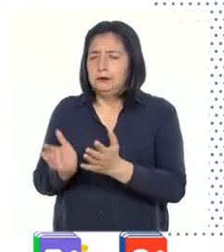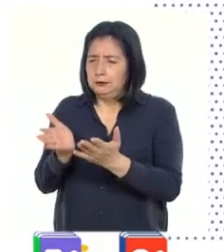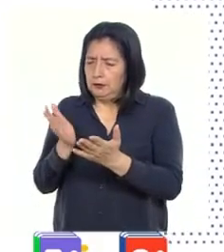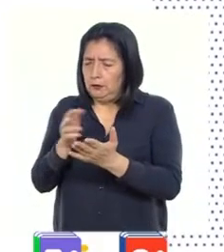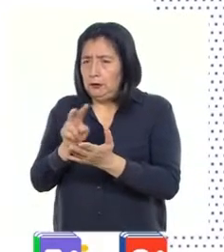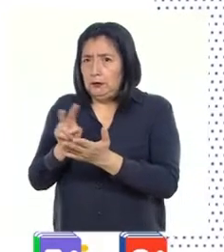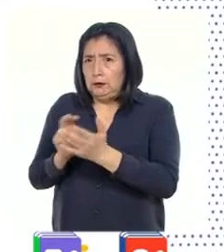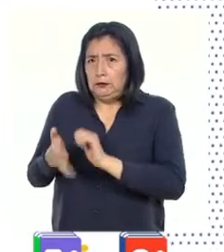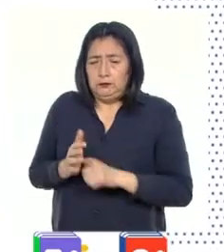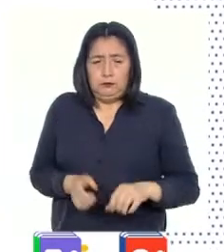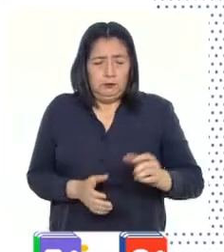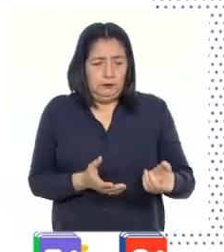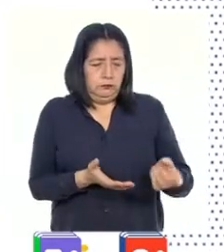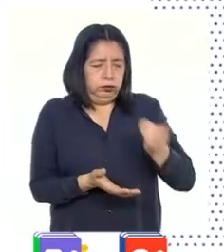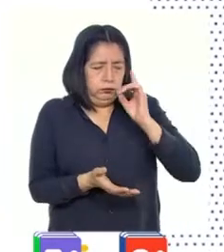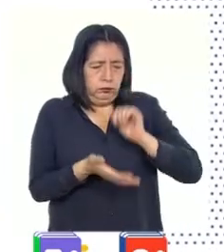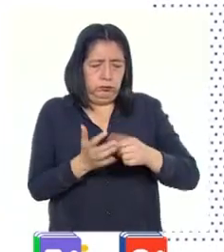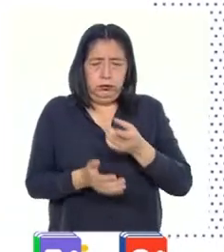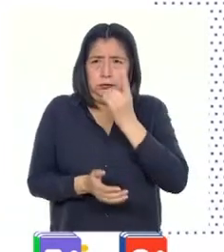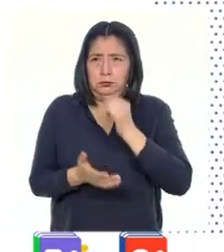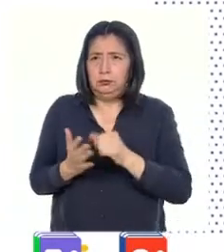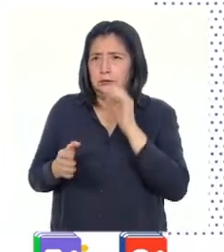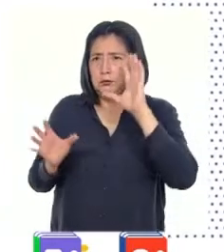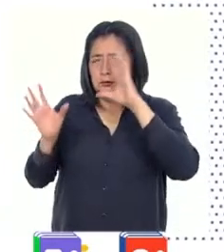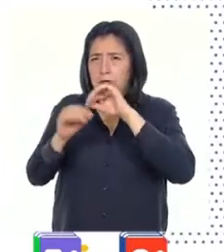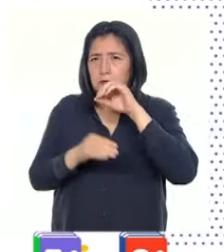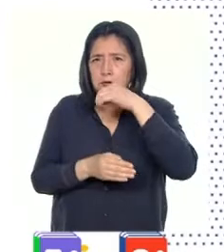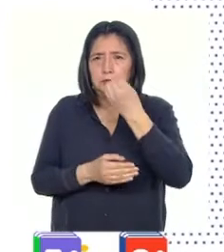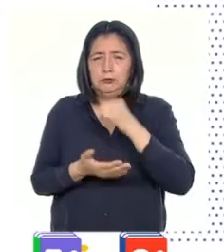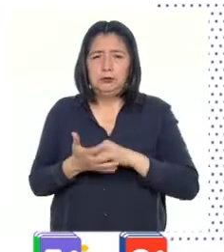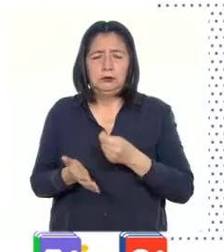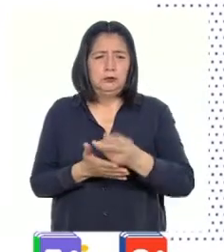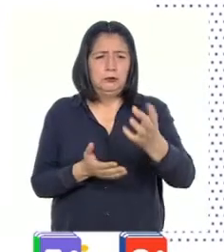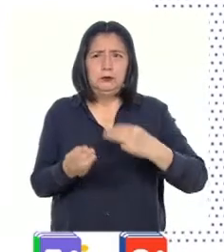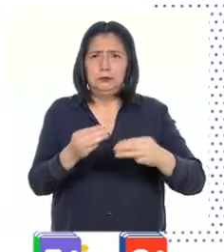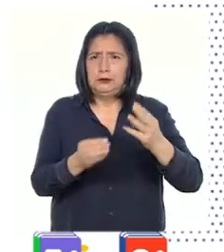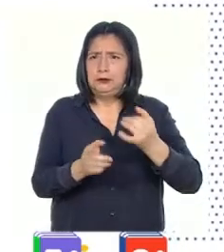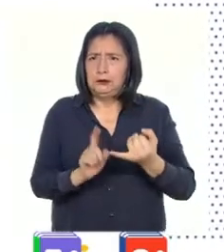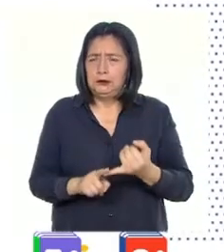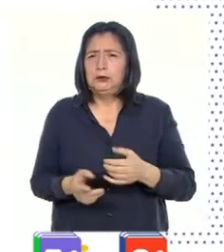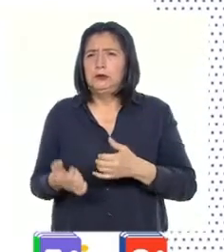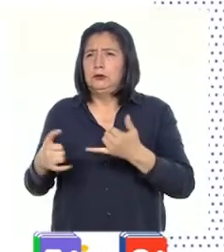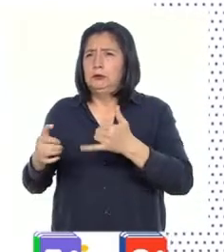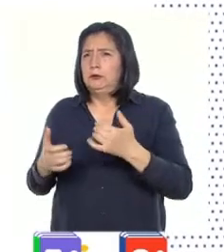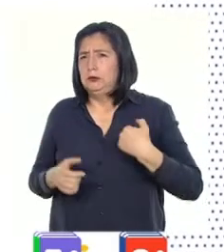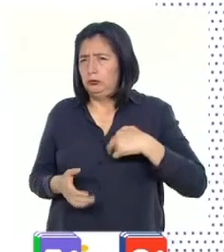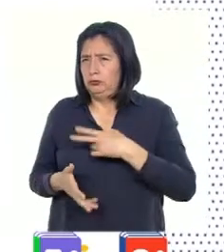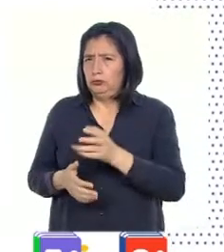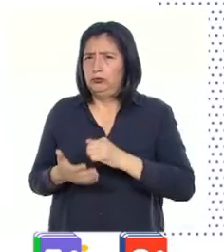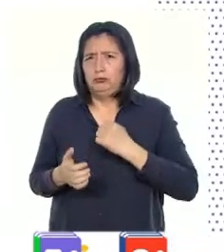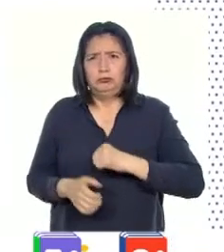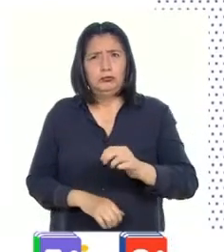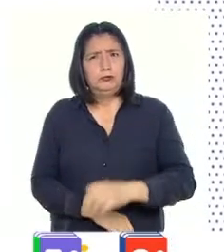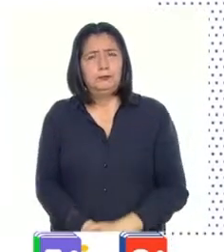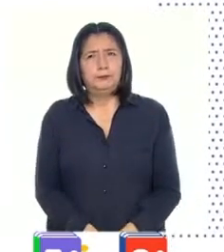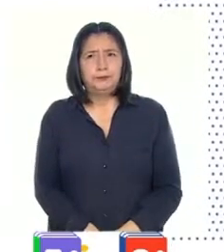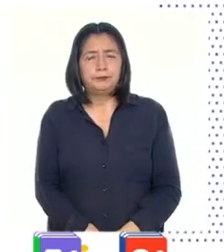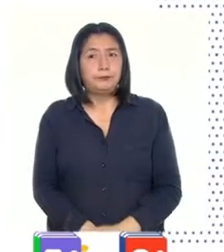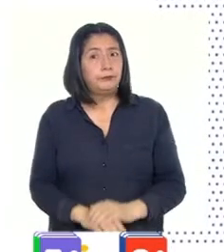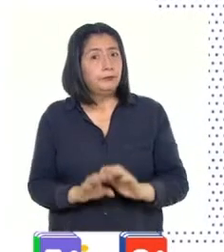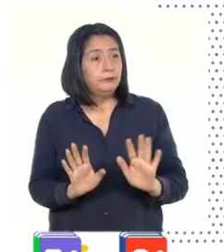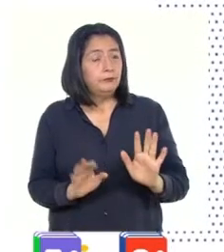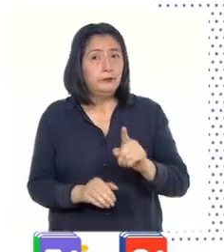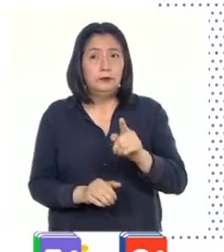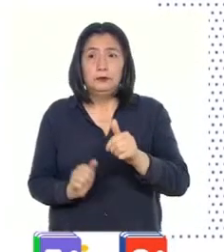tareas, servir el desayuno, el almuerzo y la cena, hacer las compras en el mercado y jugar con nosotros, sus hijos. Mientras